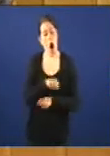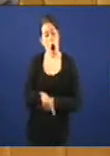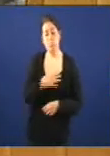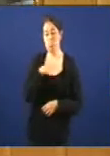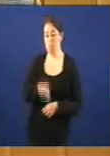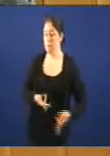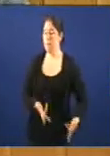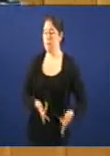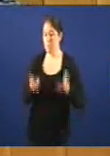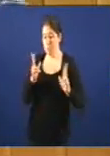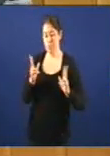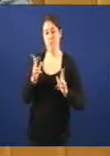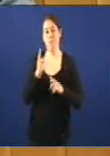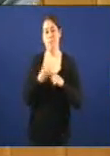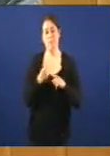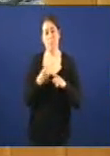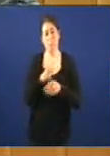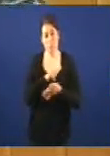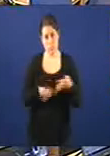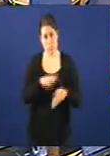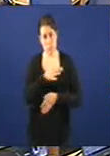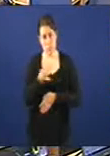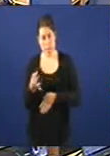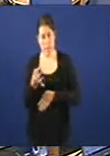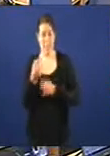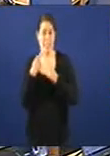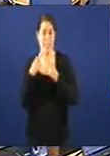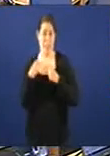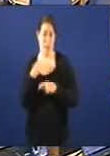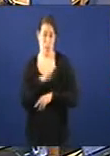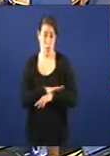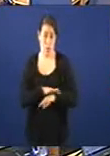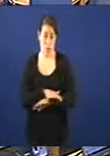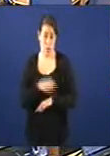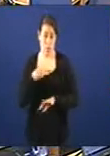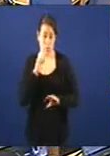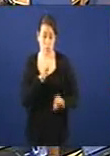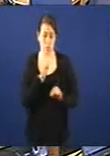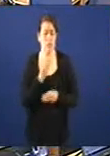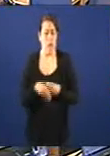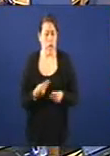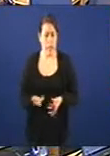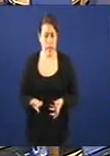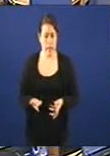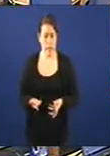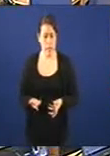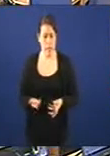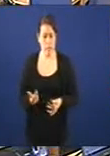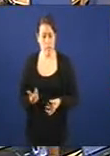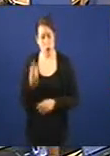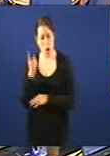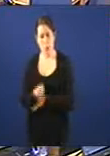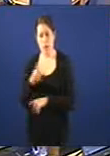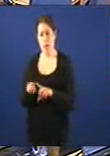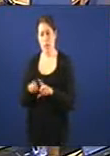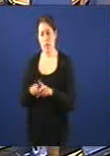necesario a Consellería e o Delegado de Goberno. Eu lle vou a preguntar agora que vai a facer vostede con iso. Vai a obligar a empresa a que cumpla a